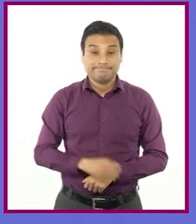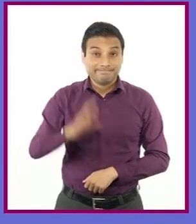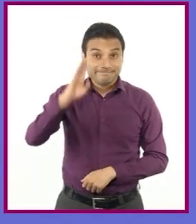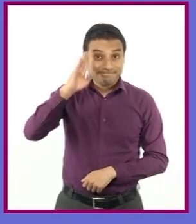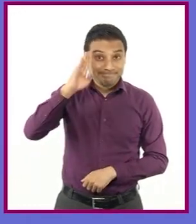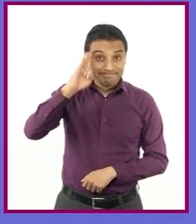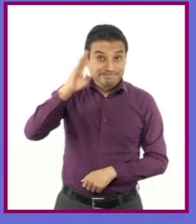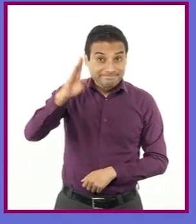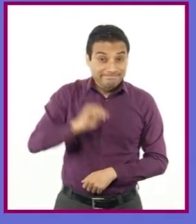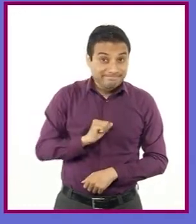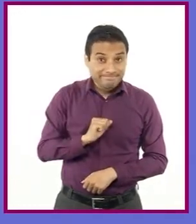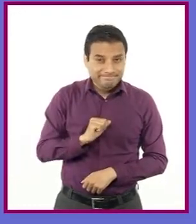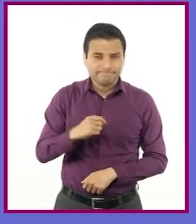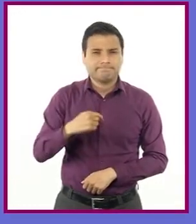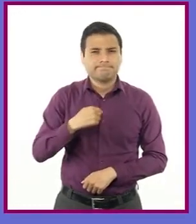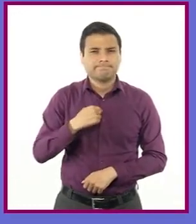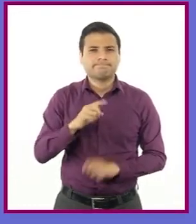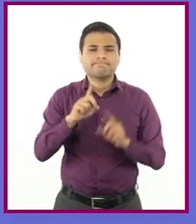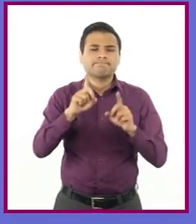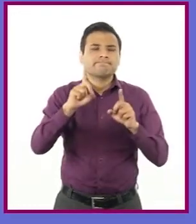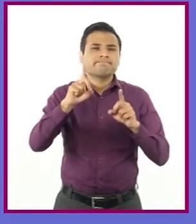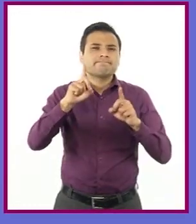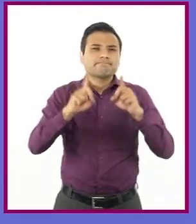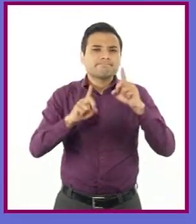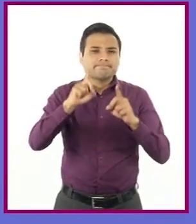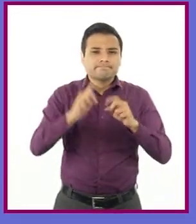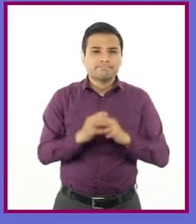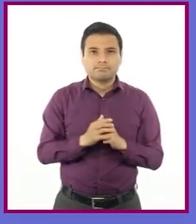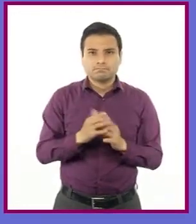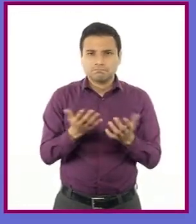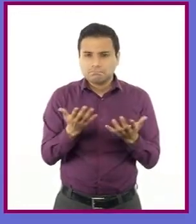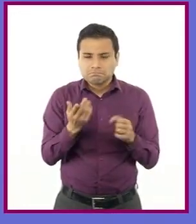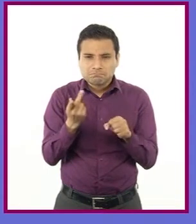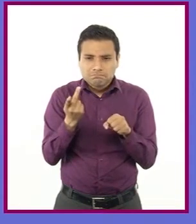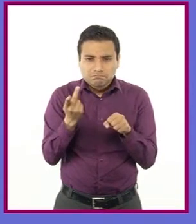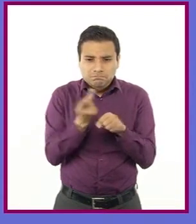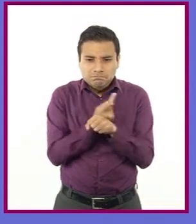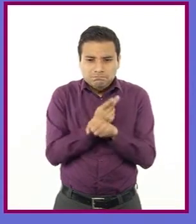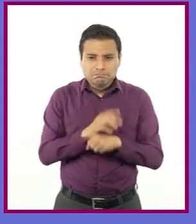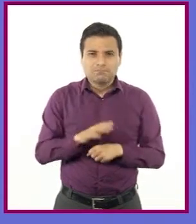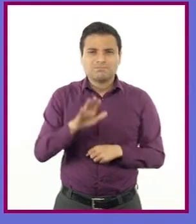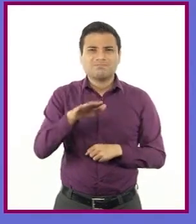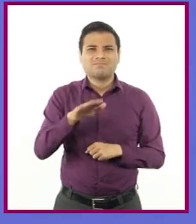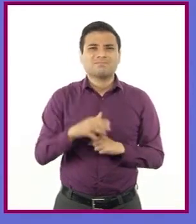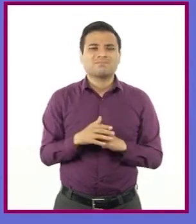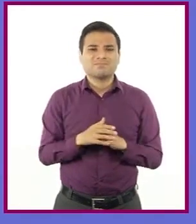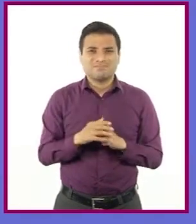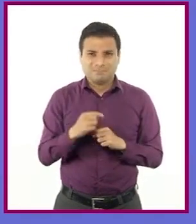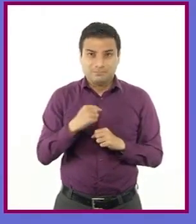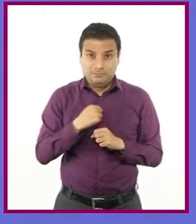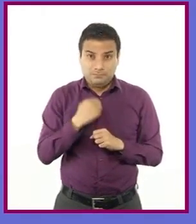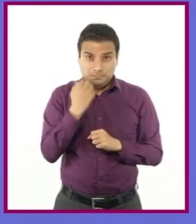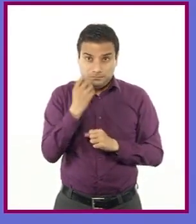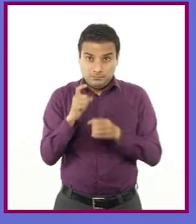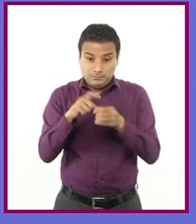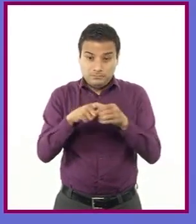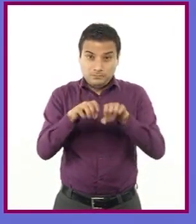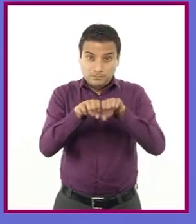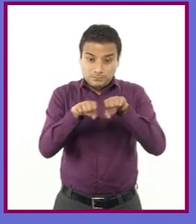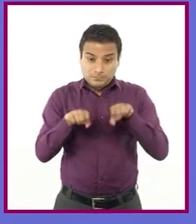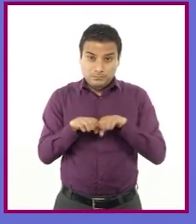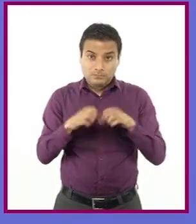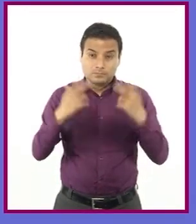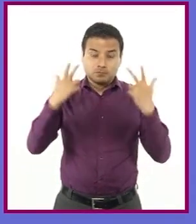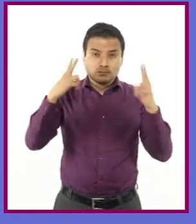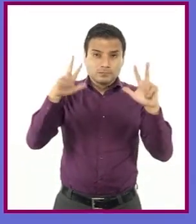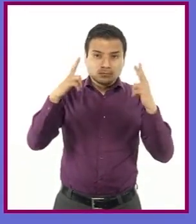Te hablé por acá porque tengo una inquietud. Hola, ¿qué sucede? Lo que pasa es que me pienso meter al equipo de voleibol y me tocó